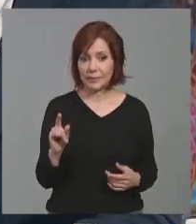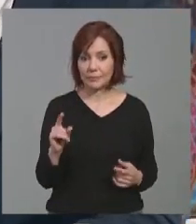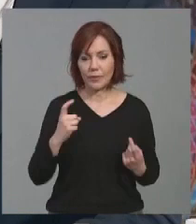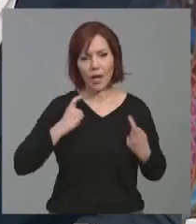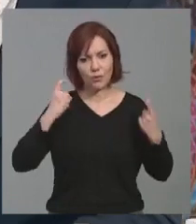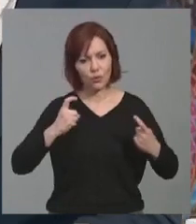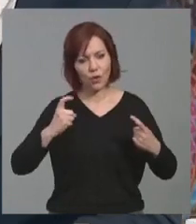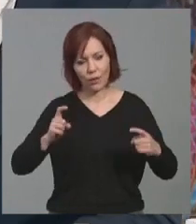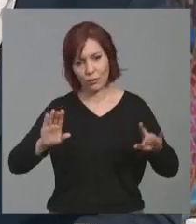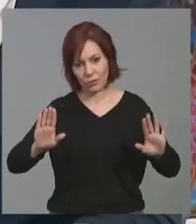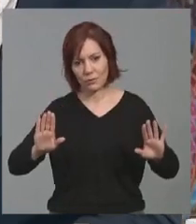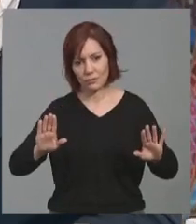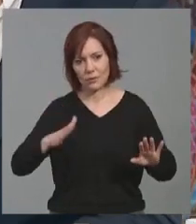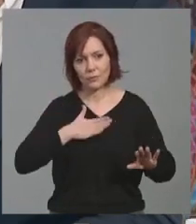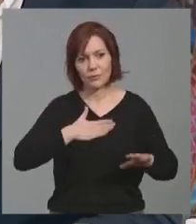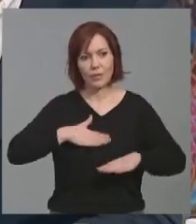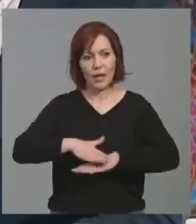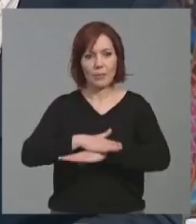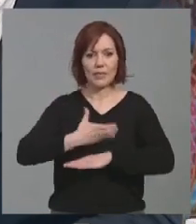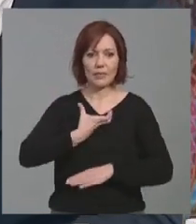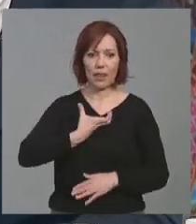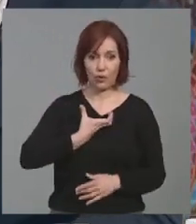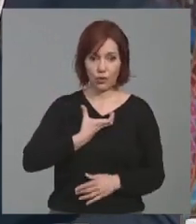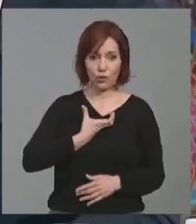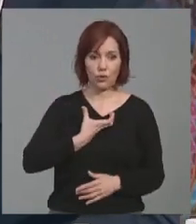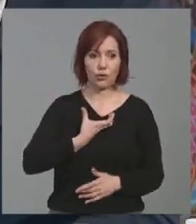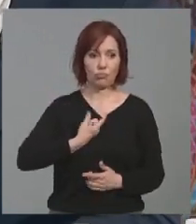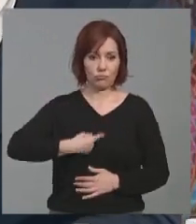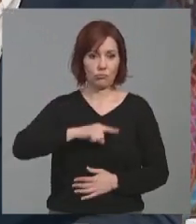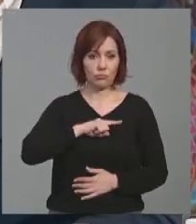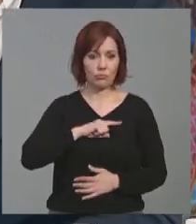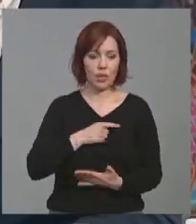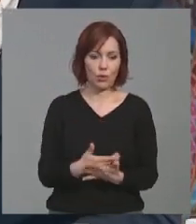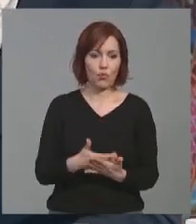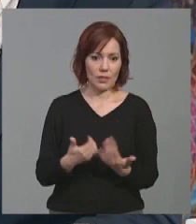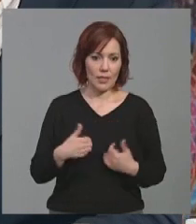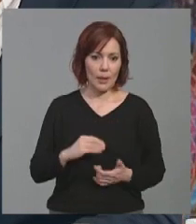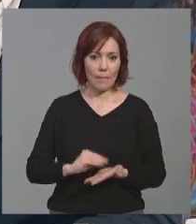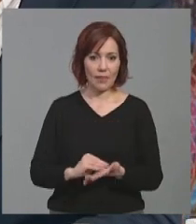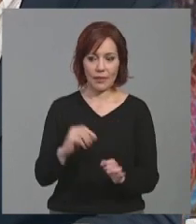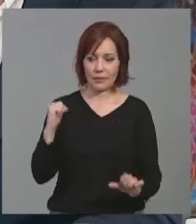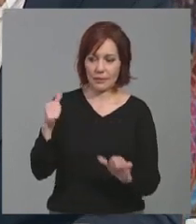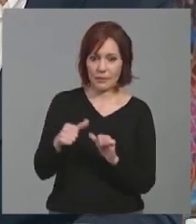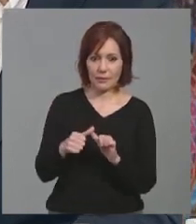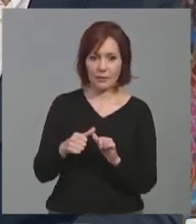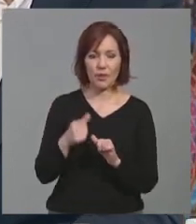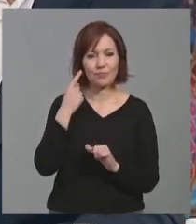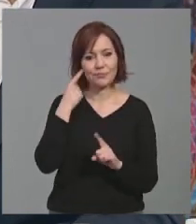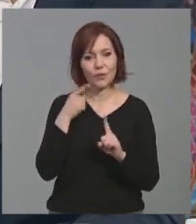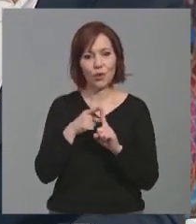importante, sobre todo por parte de la administración local, ya lo ha demostrado en otras ocasiones, pero canalizar